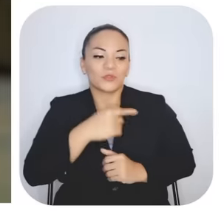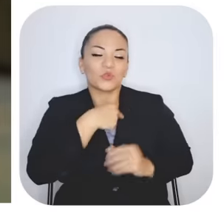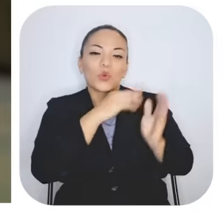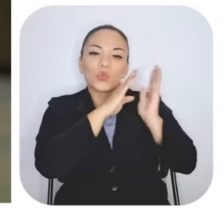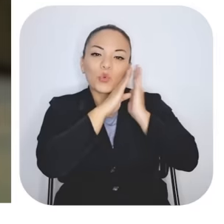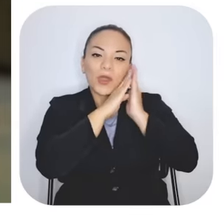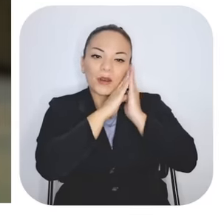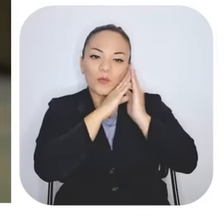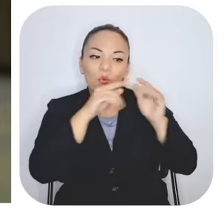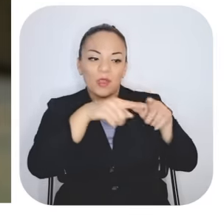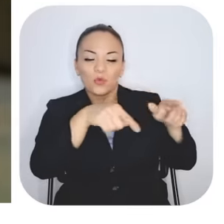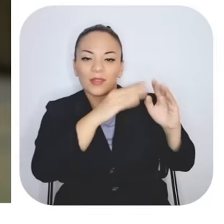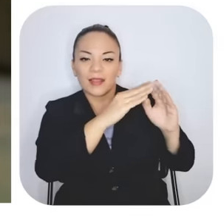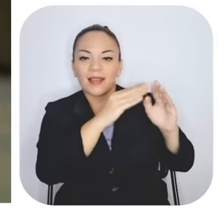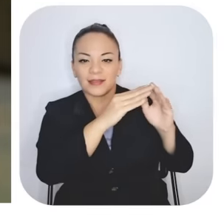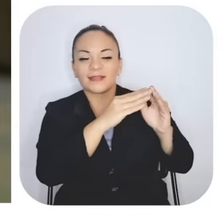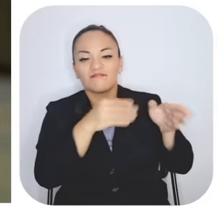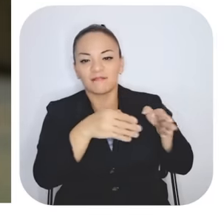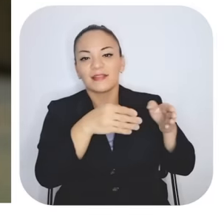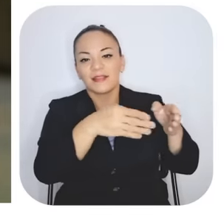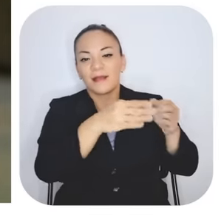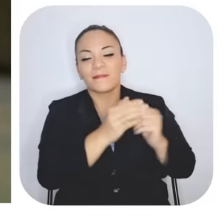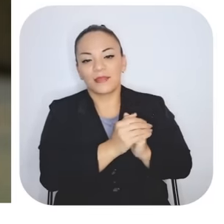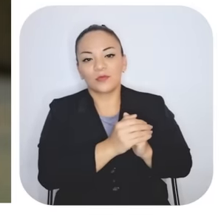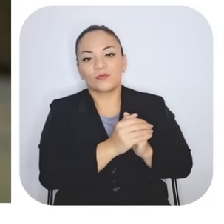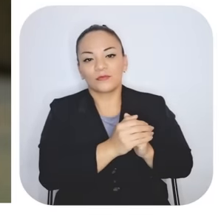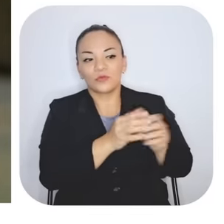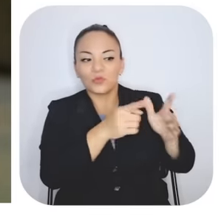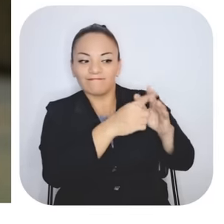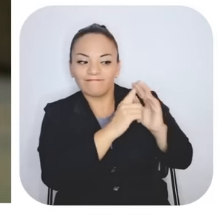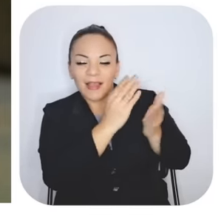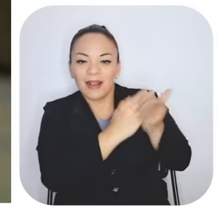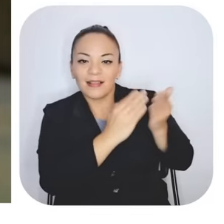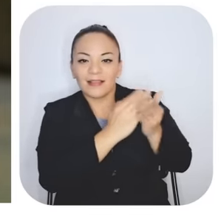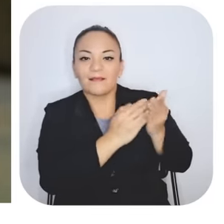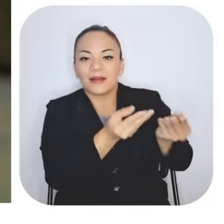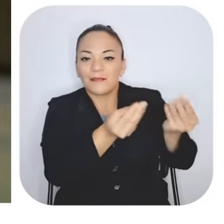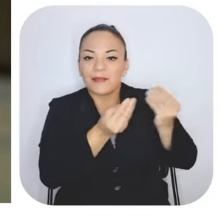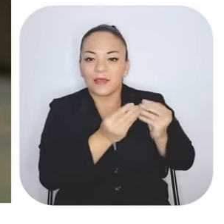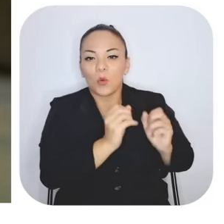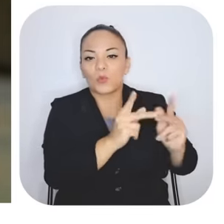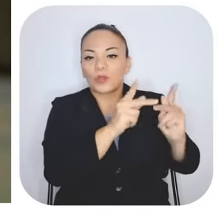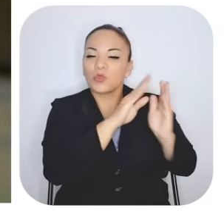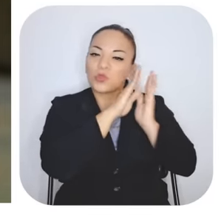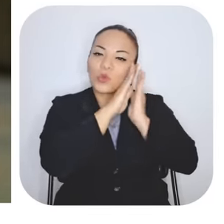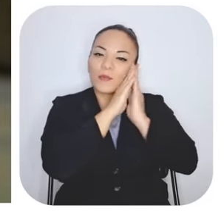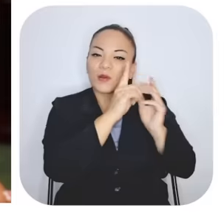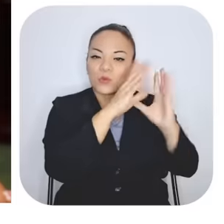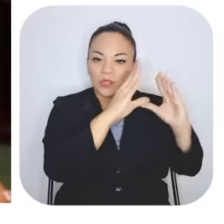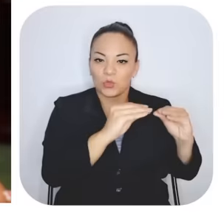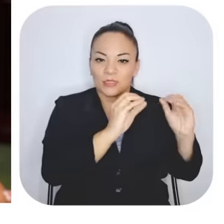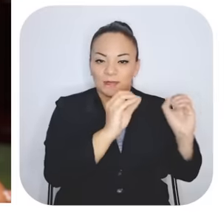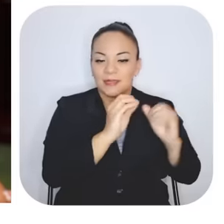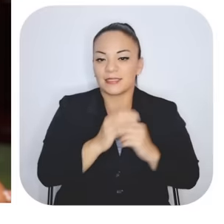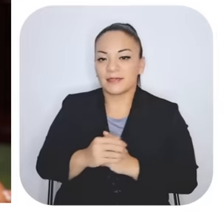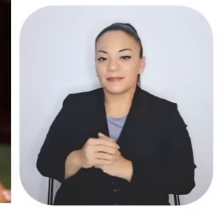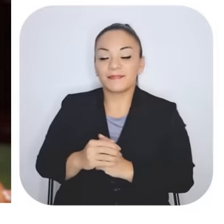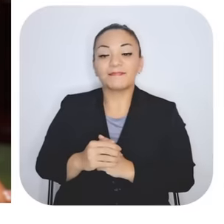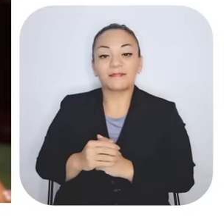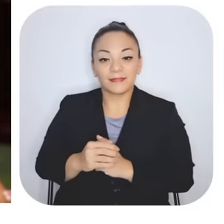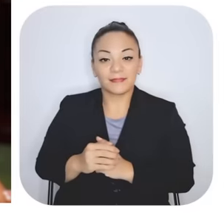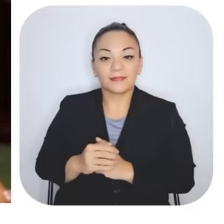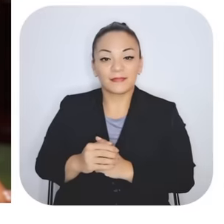En una posada en el camino que tengo que prestar a alguien para que me dé una posadita para dormir una noche nada más. Usted